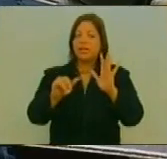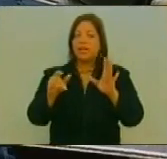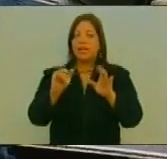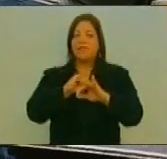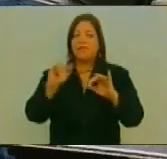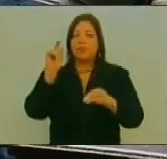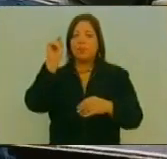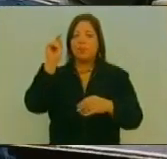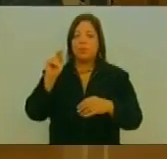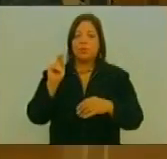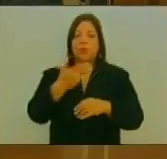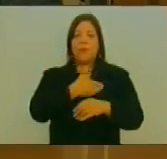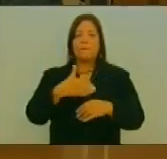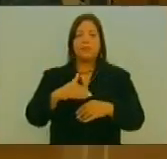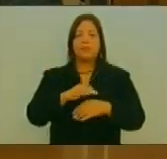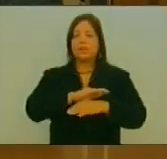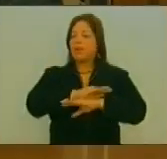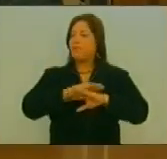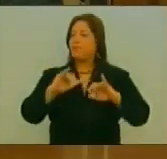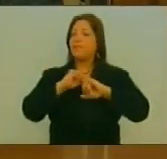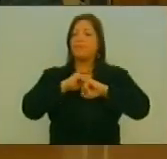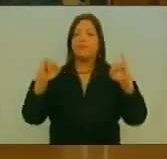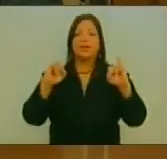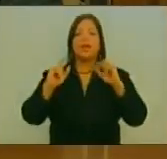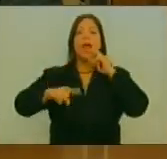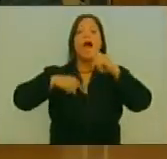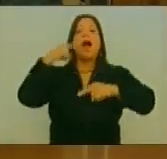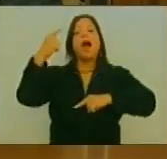La Materia La Presidenta Levantó La Sesión Y